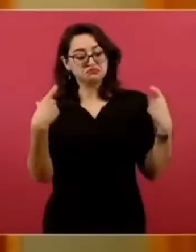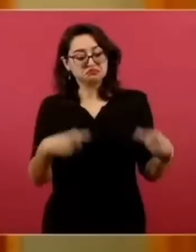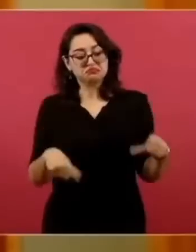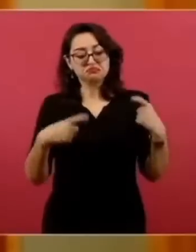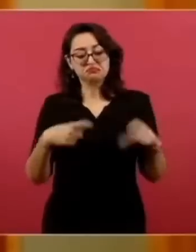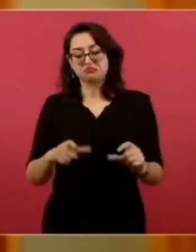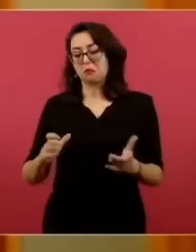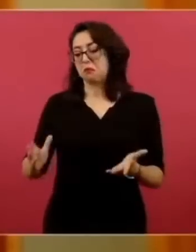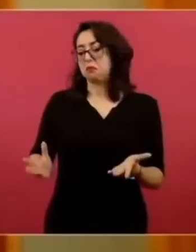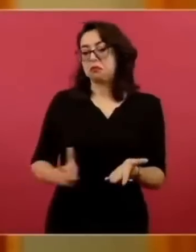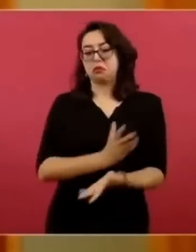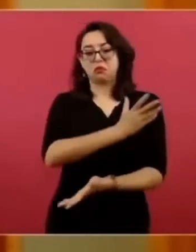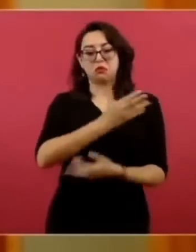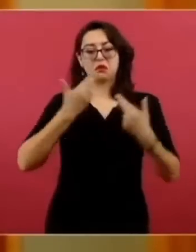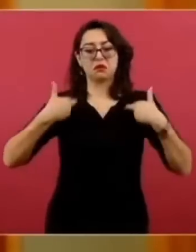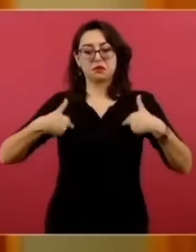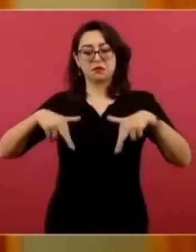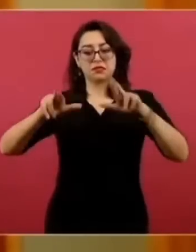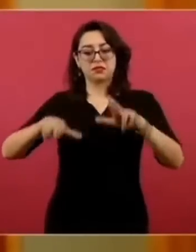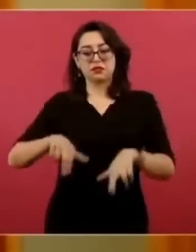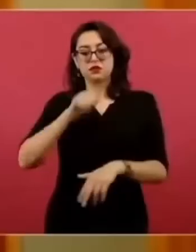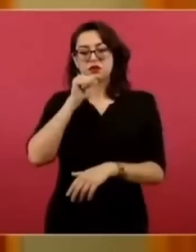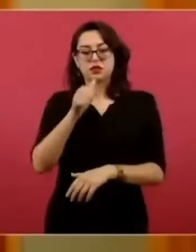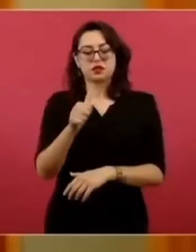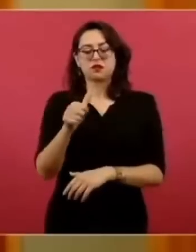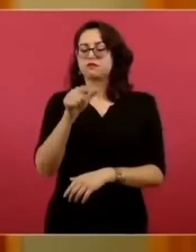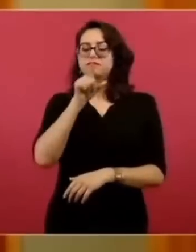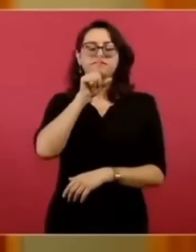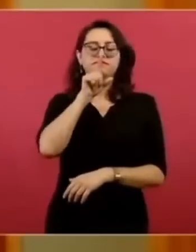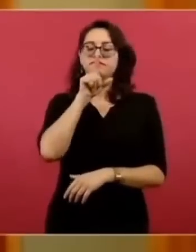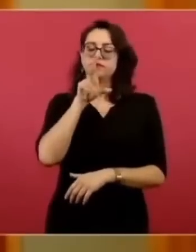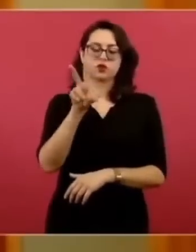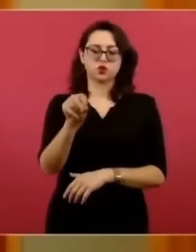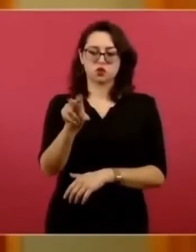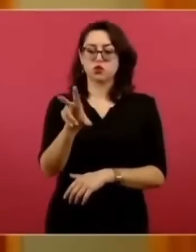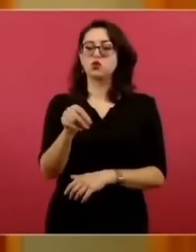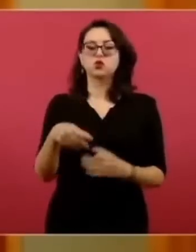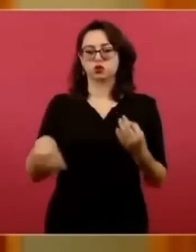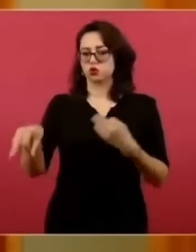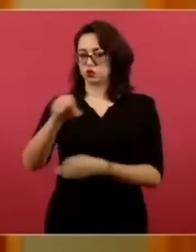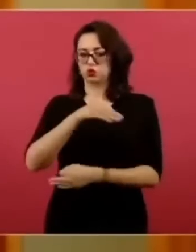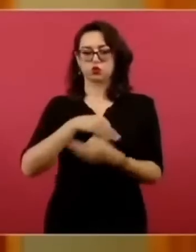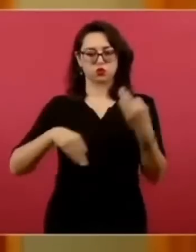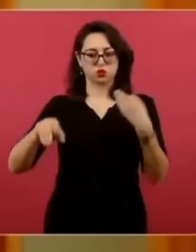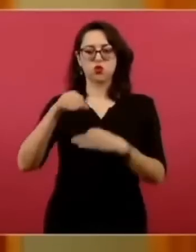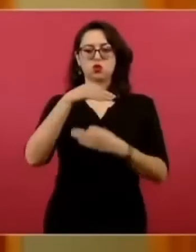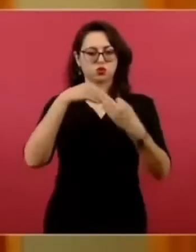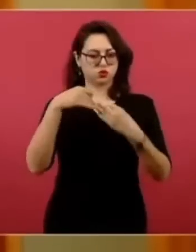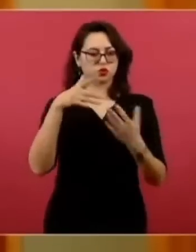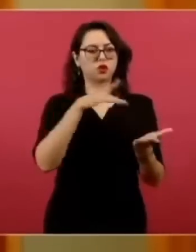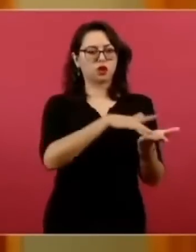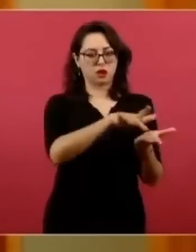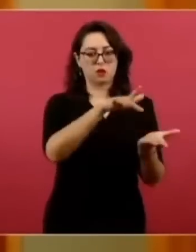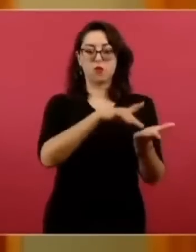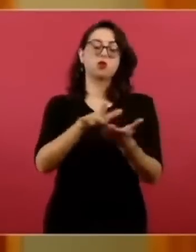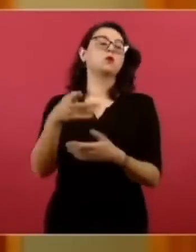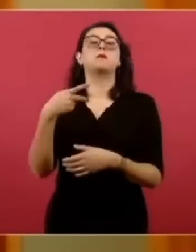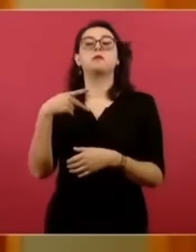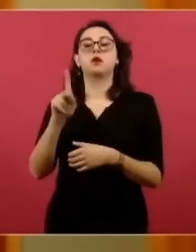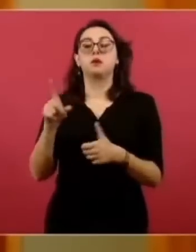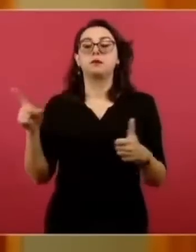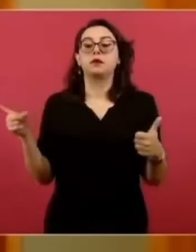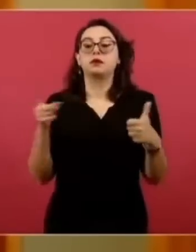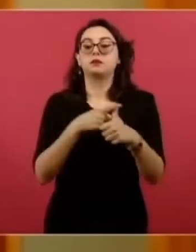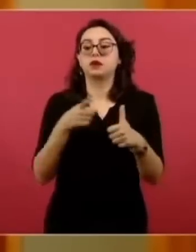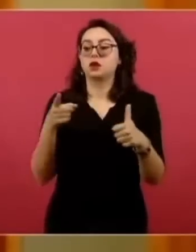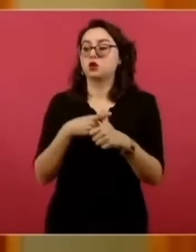No. Es ayudar a quien más lo necesita, reactivar